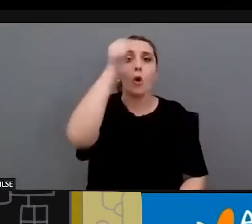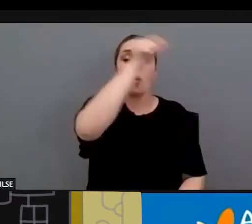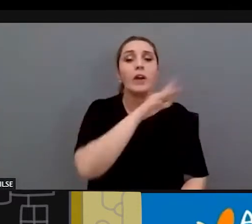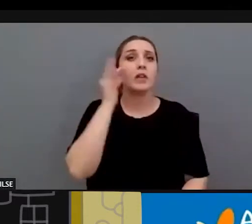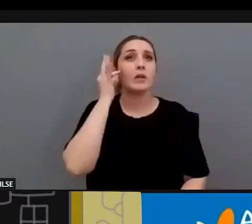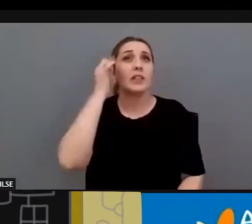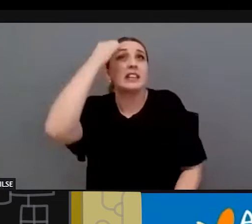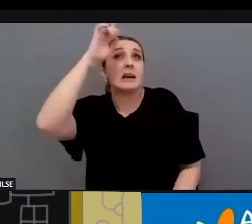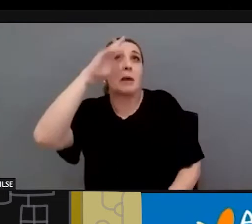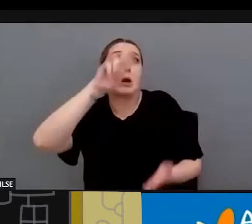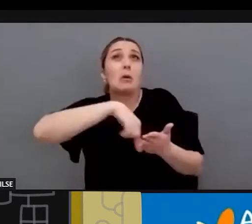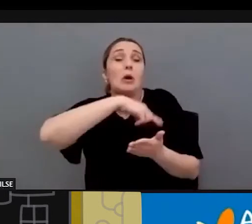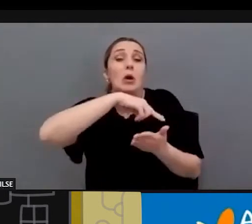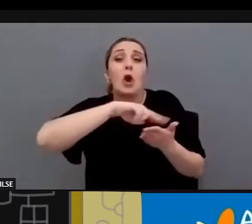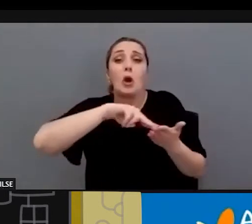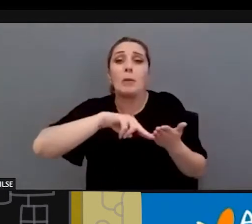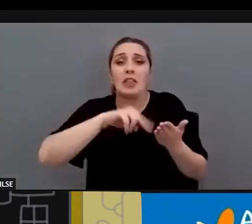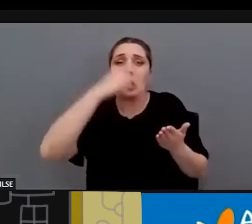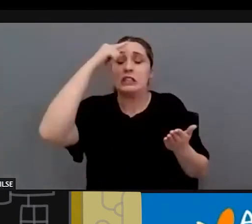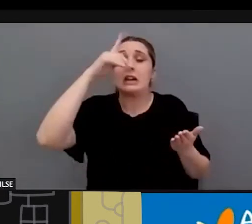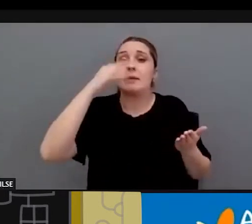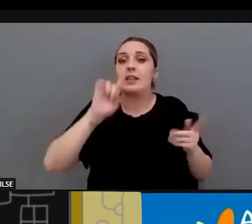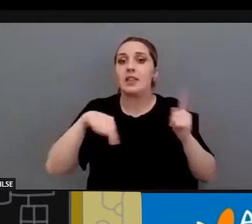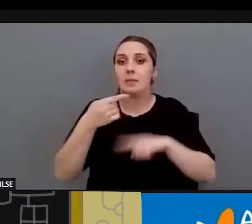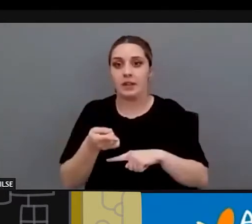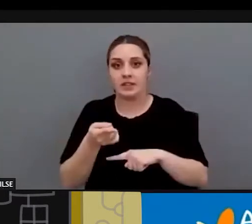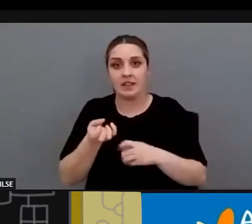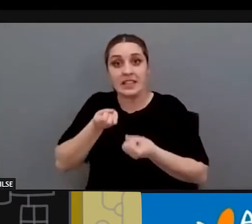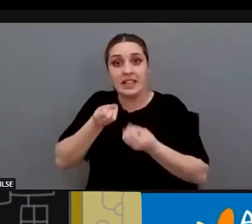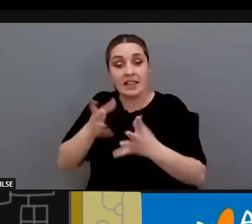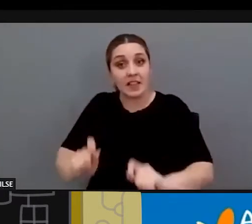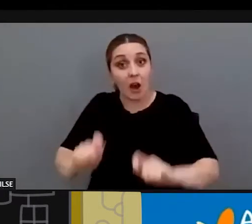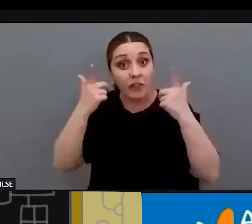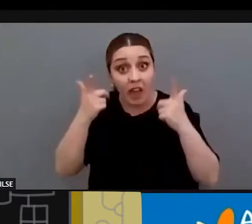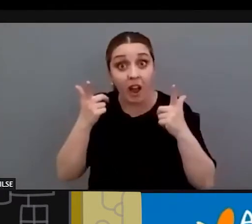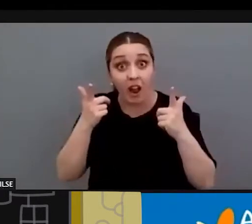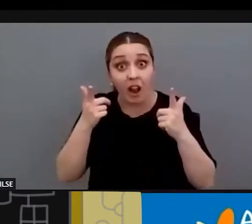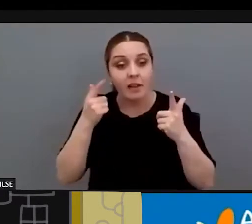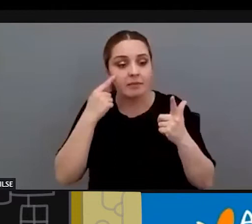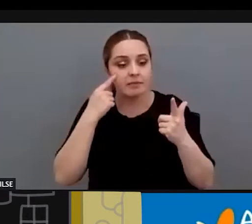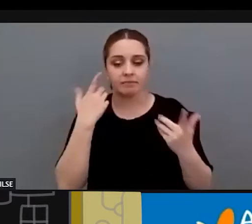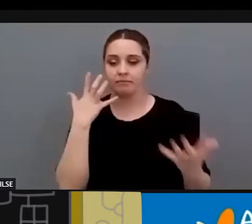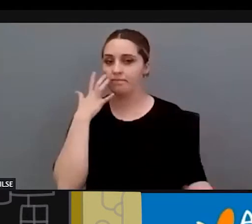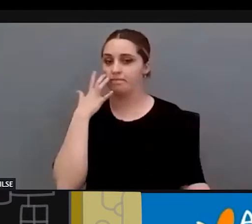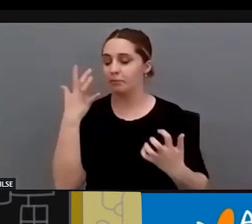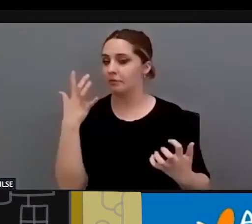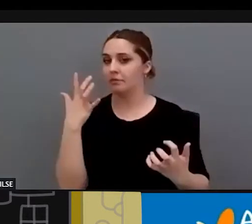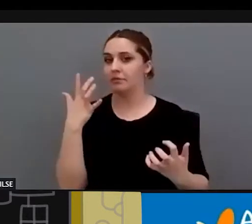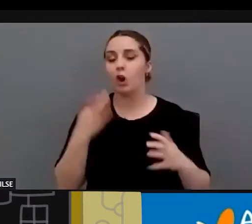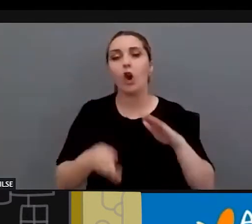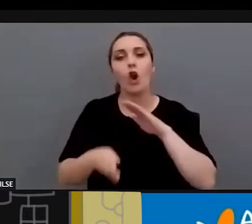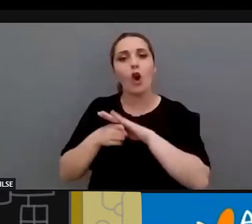salas de tribunales que citan la convención, después a la hora de fallar, de emitir el fallo, vemos clarísimamente cómo perduran